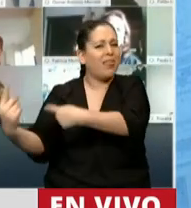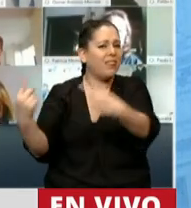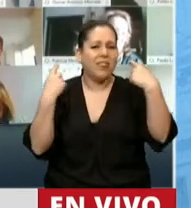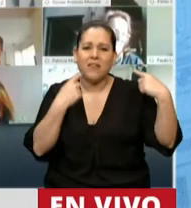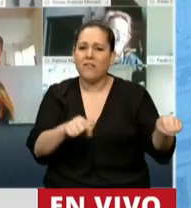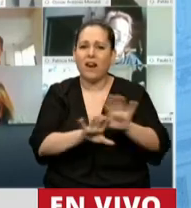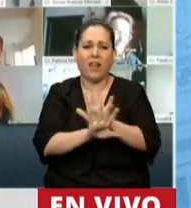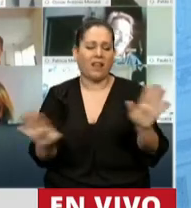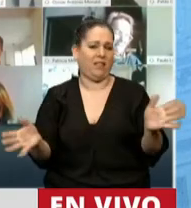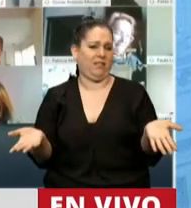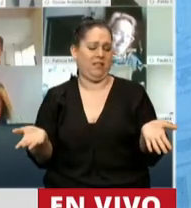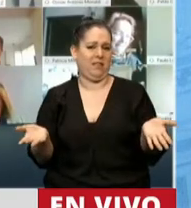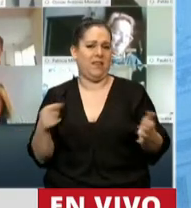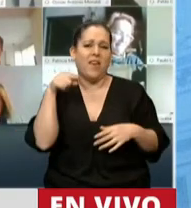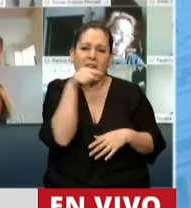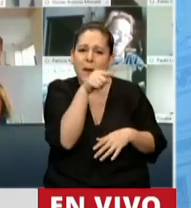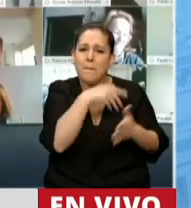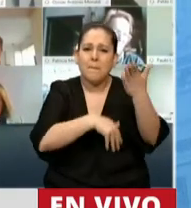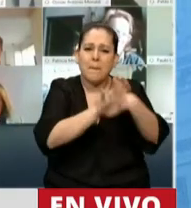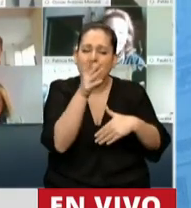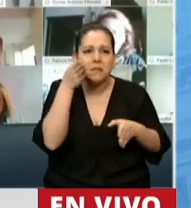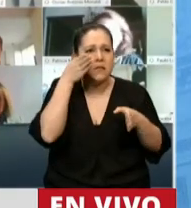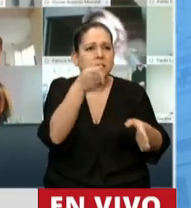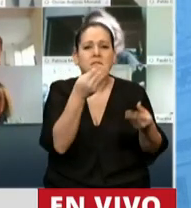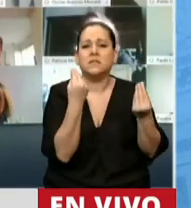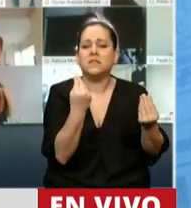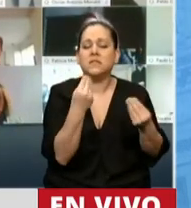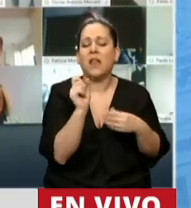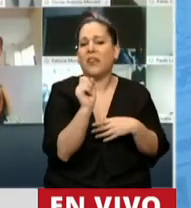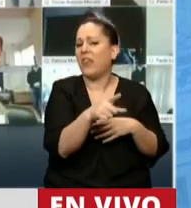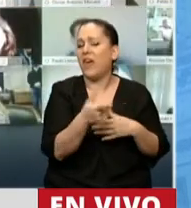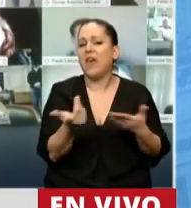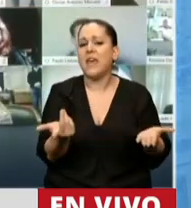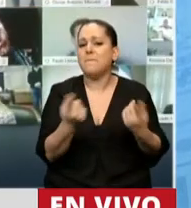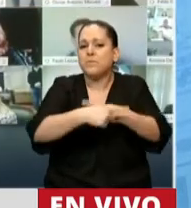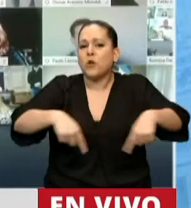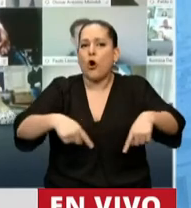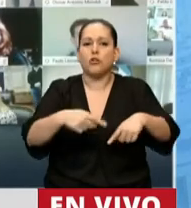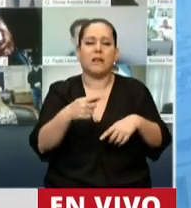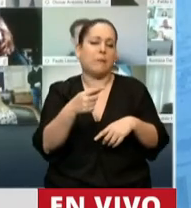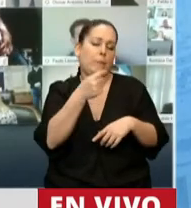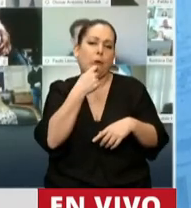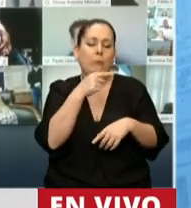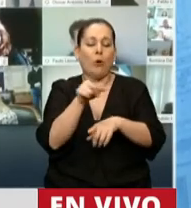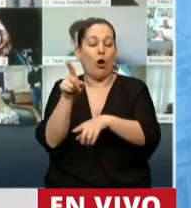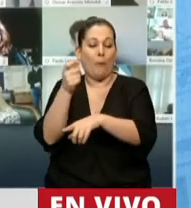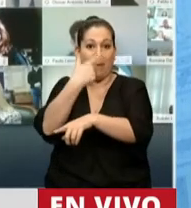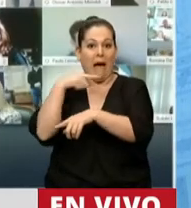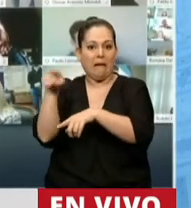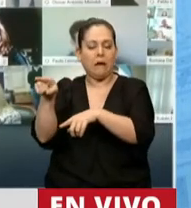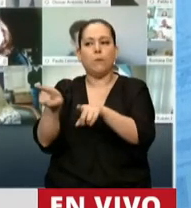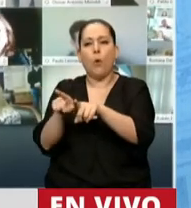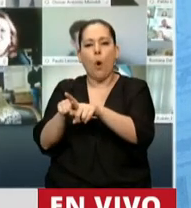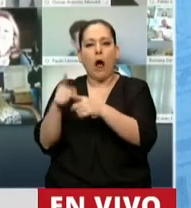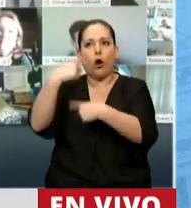orientado y diseñado en función de lo que Estados Unidos plantea